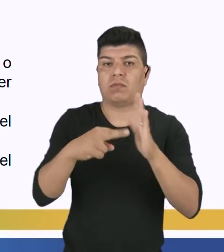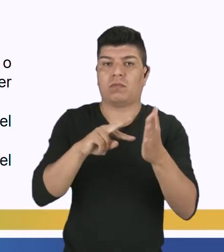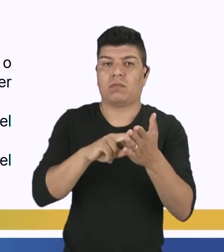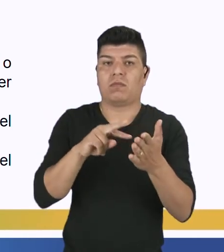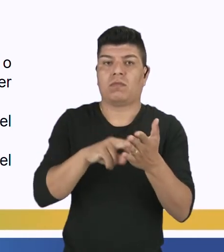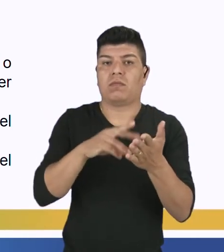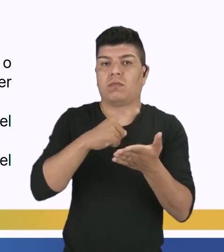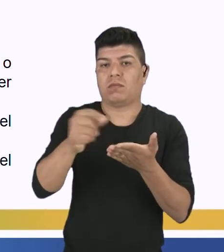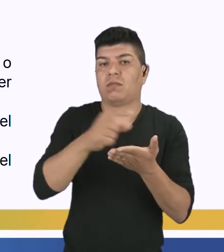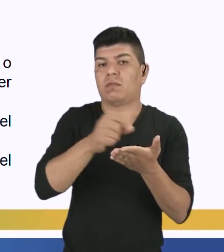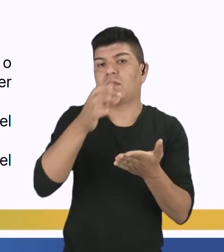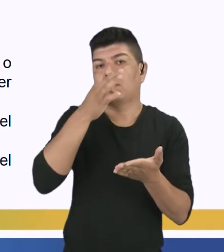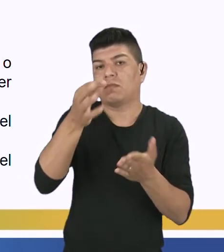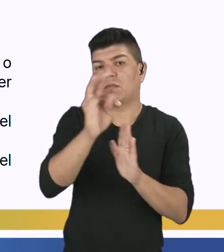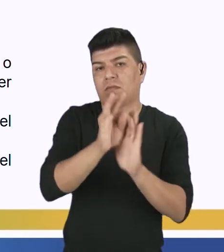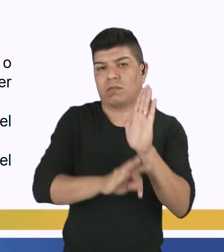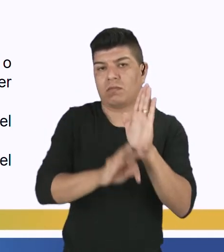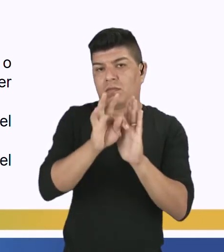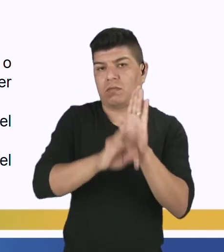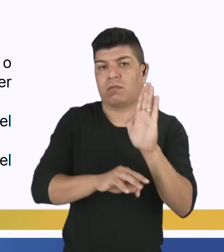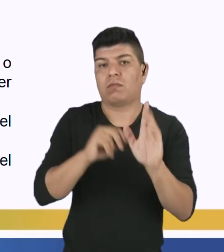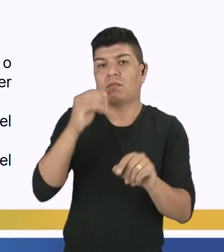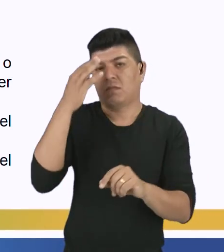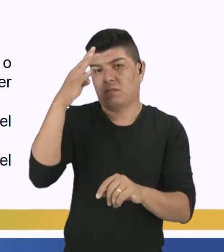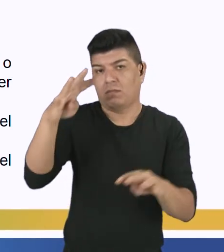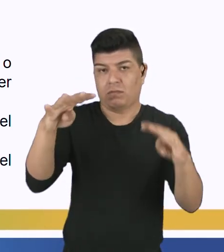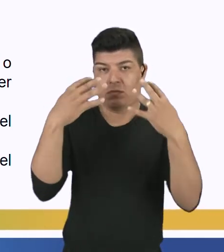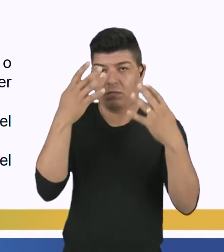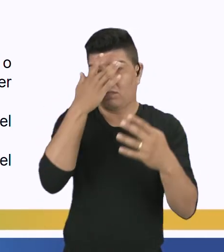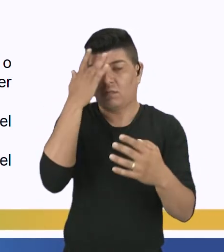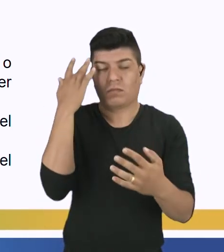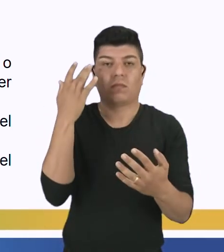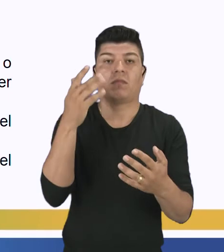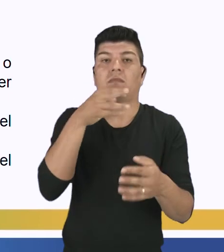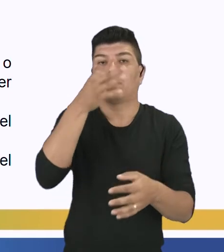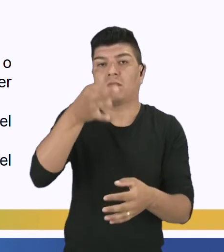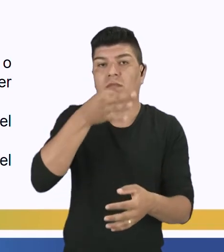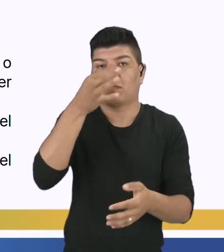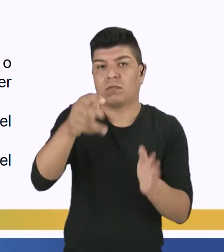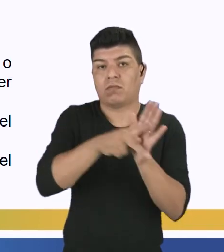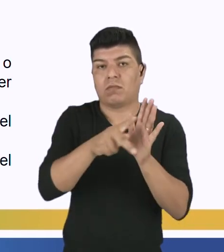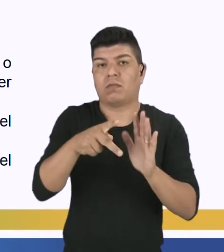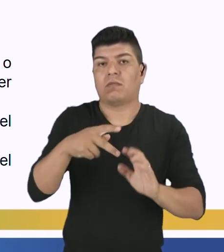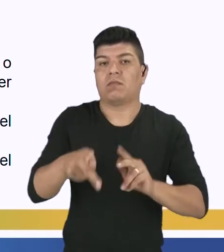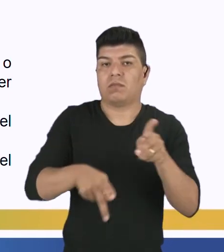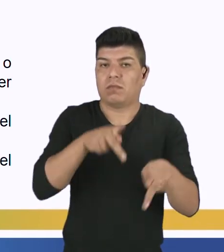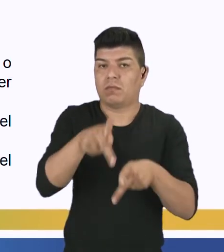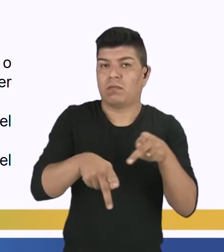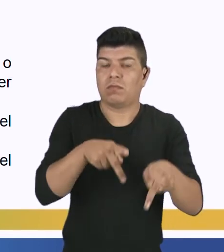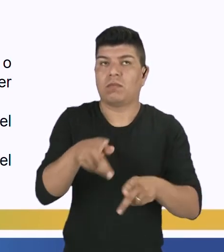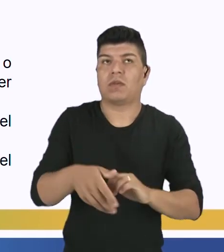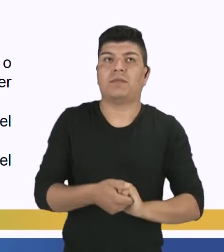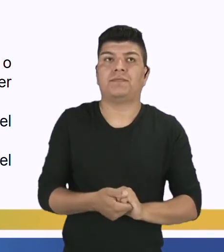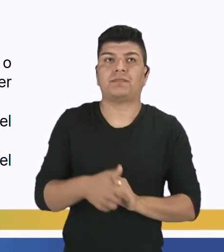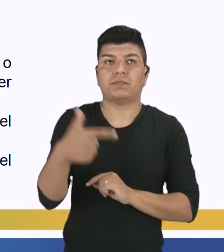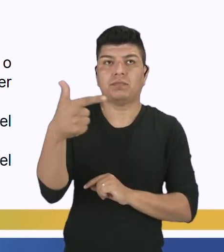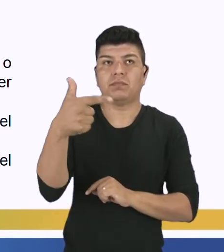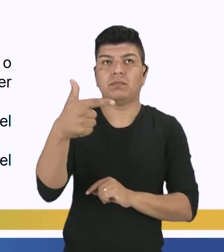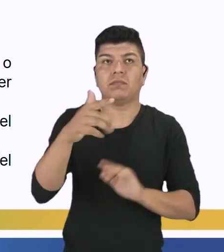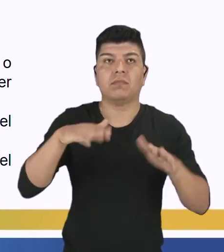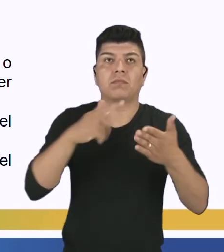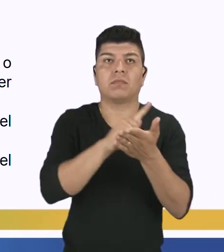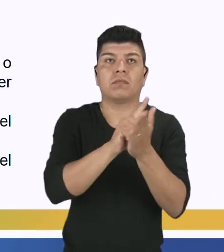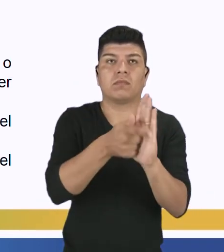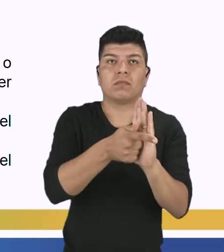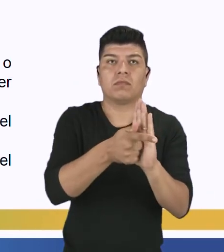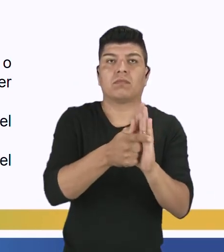texto que tiene como finalidad despertar el interés de la opinión pública, ¿ok? Dos. ¿A qué género pertenece